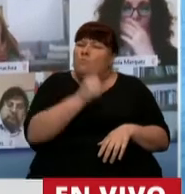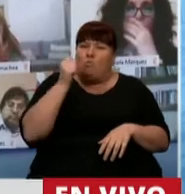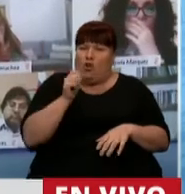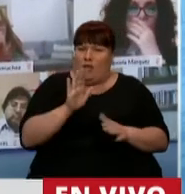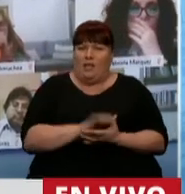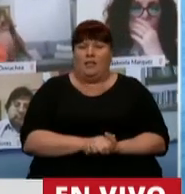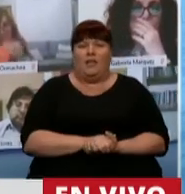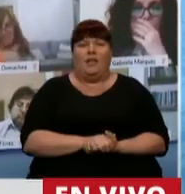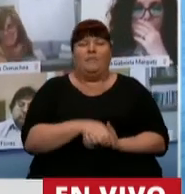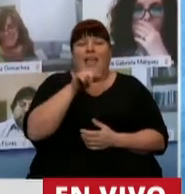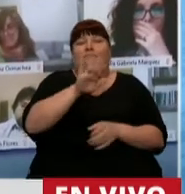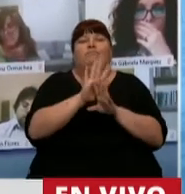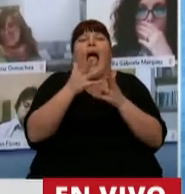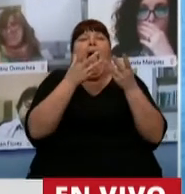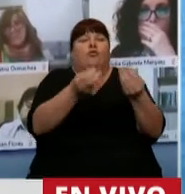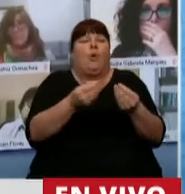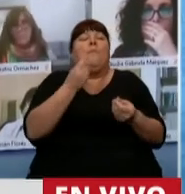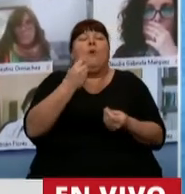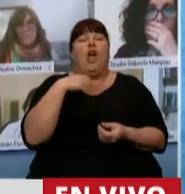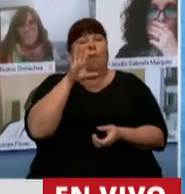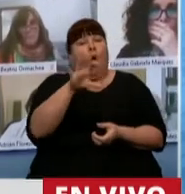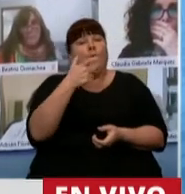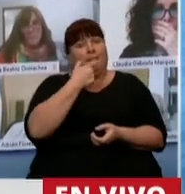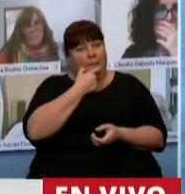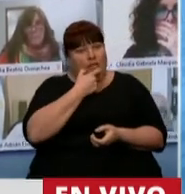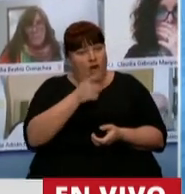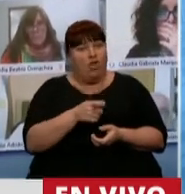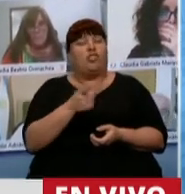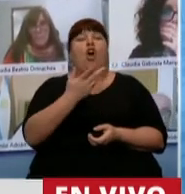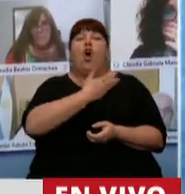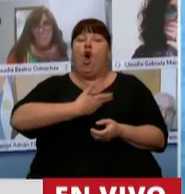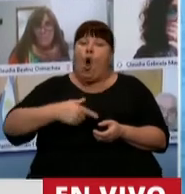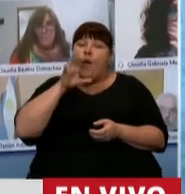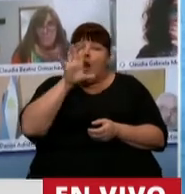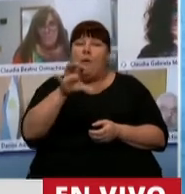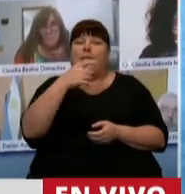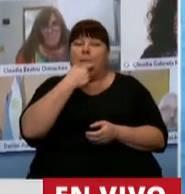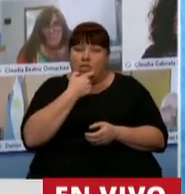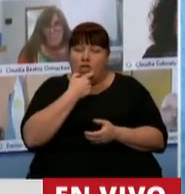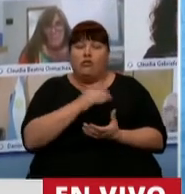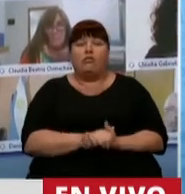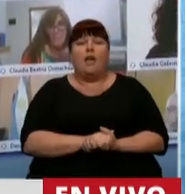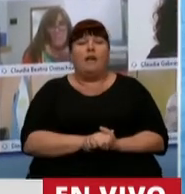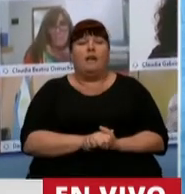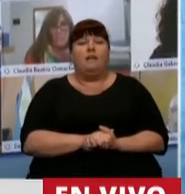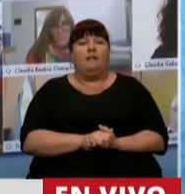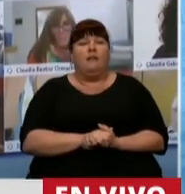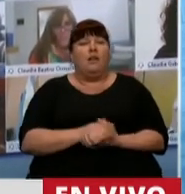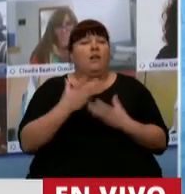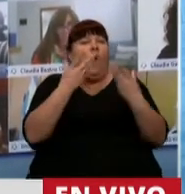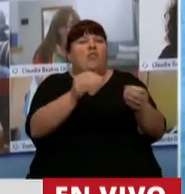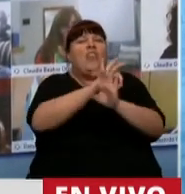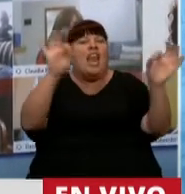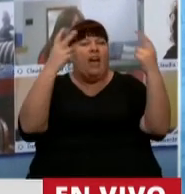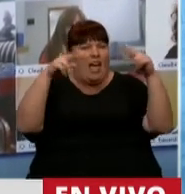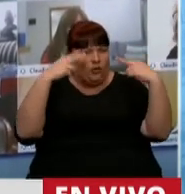esta herramienta porque desde la provincia de Mendoza, el gobierno de la provincia de Mendoza, no le ha dado nada a este sector.